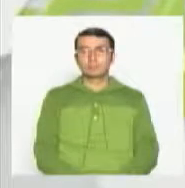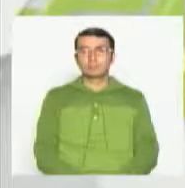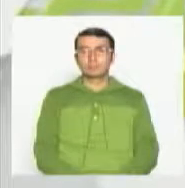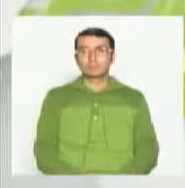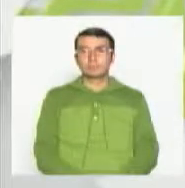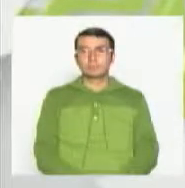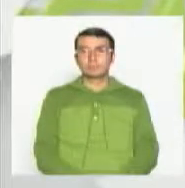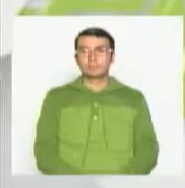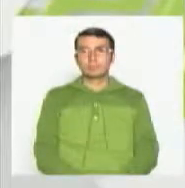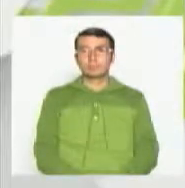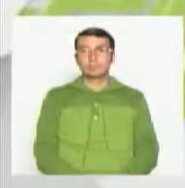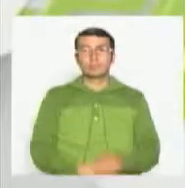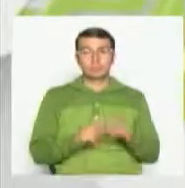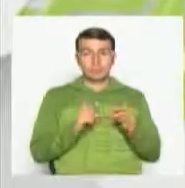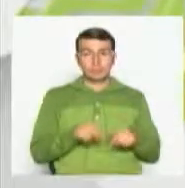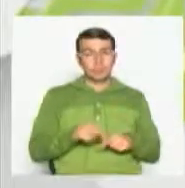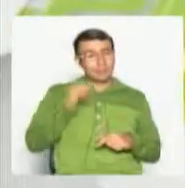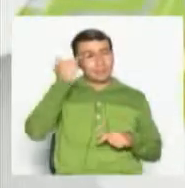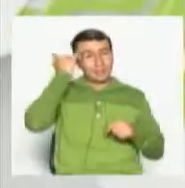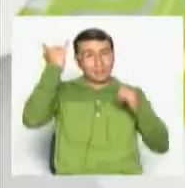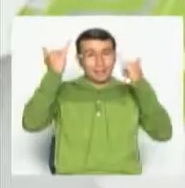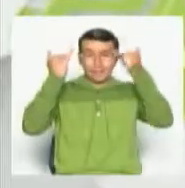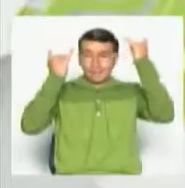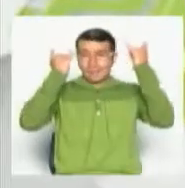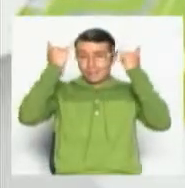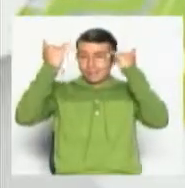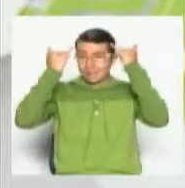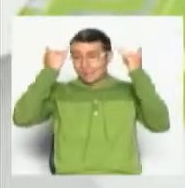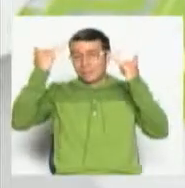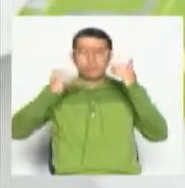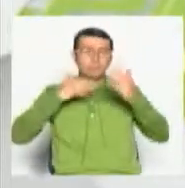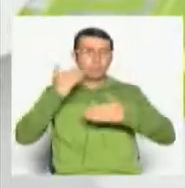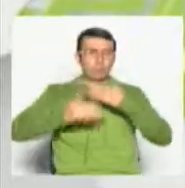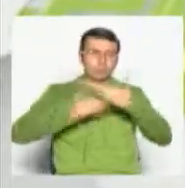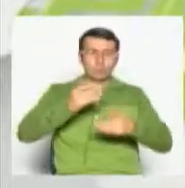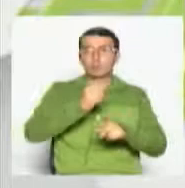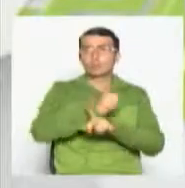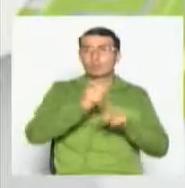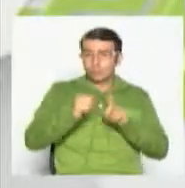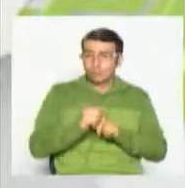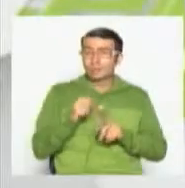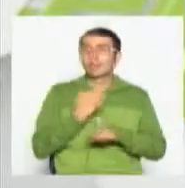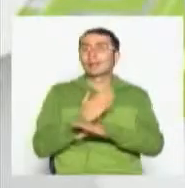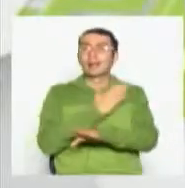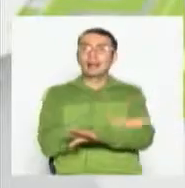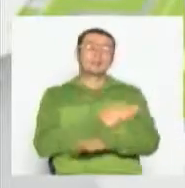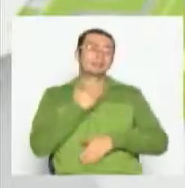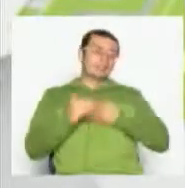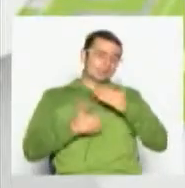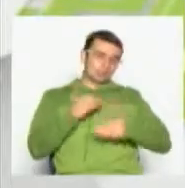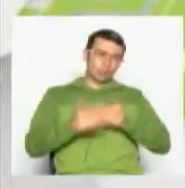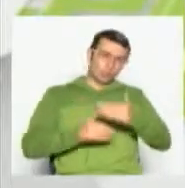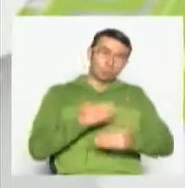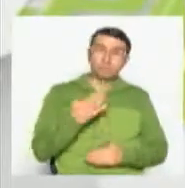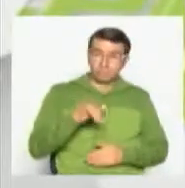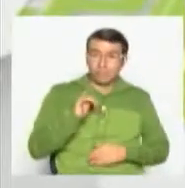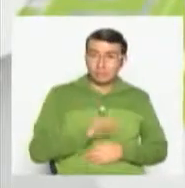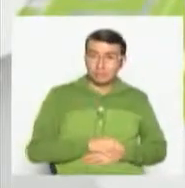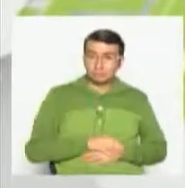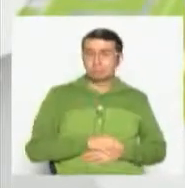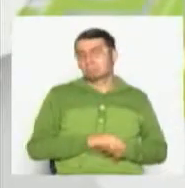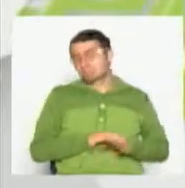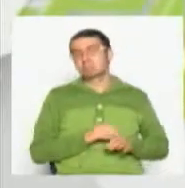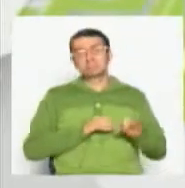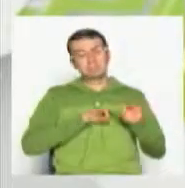Existe también un conjunto de ideas que surge como producto de procesos sociales previamente en desarrollo. Estos son entonces